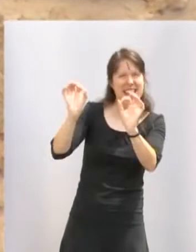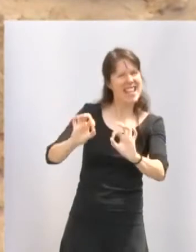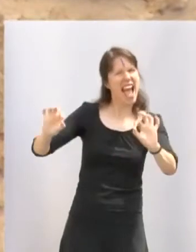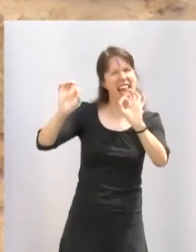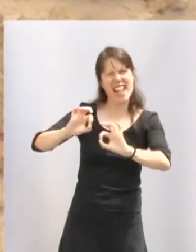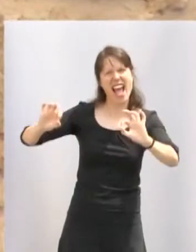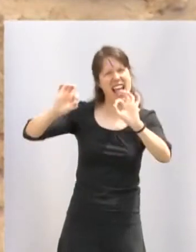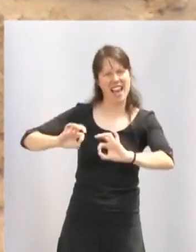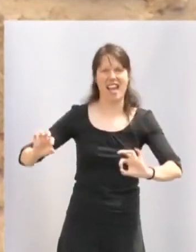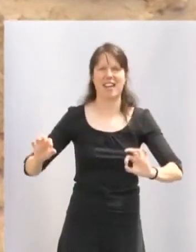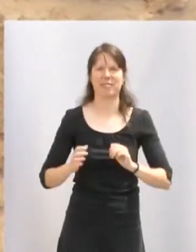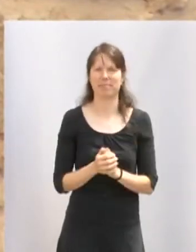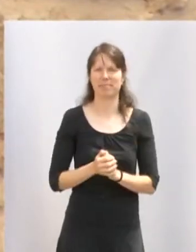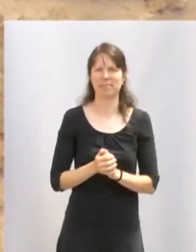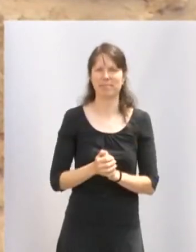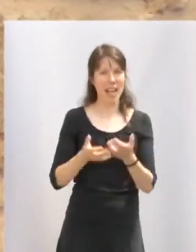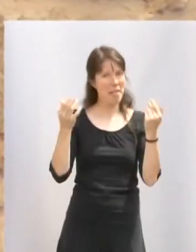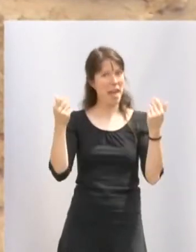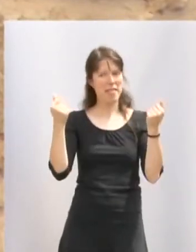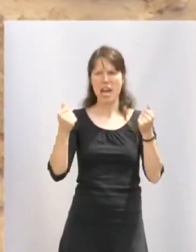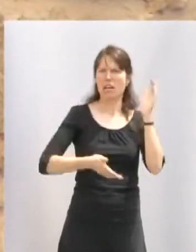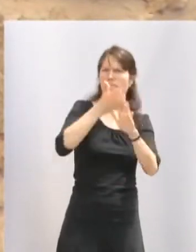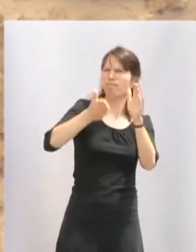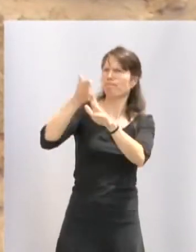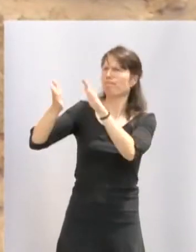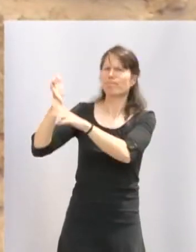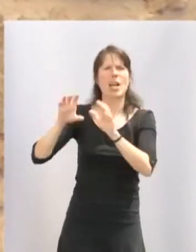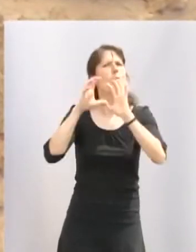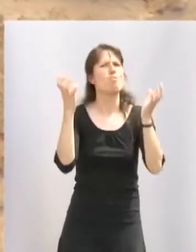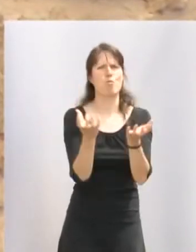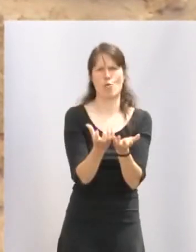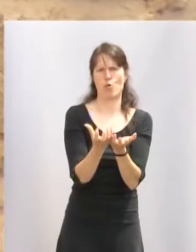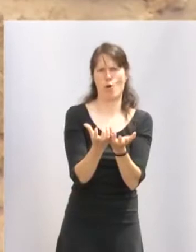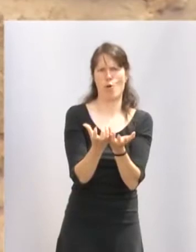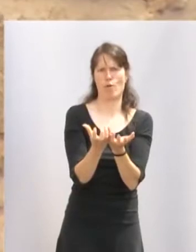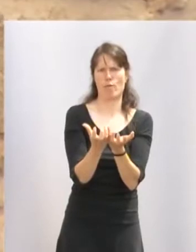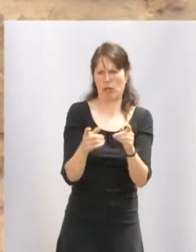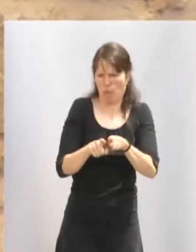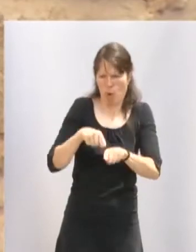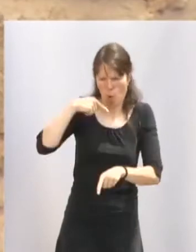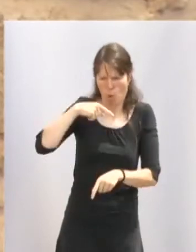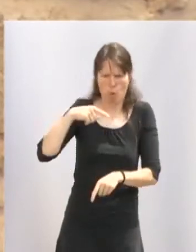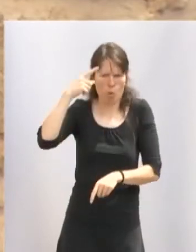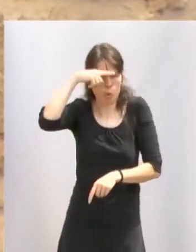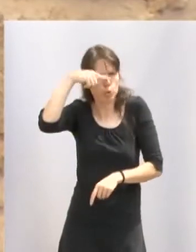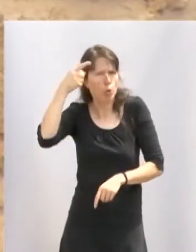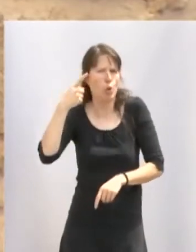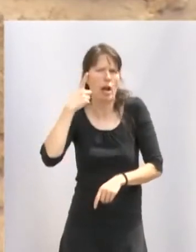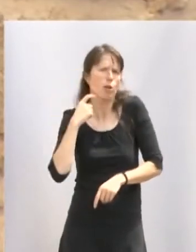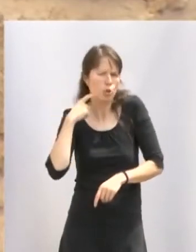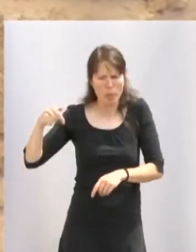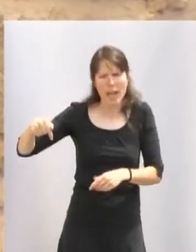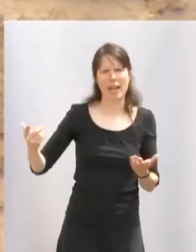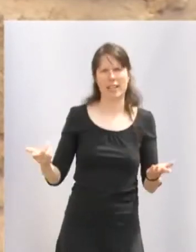tiempo. Danzas que han paseado por todo el mundo, mostrando la cultura popular de nuestra tierra. Y si fuera de nuestras